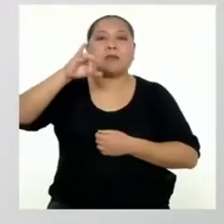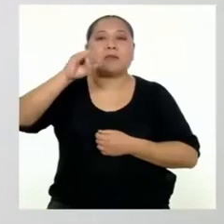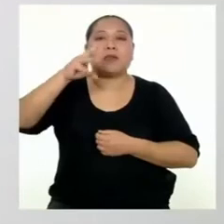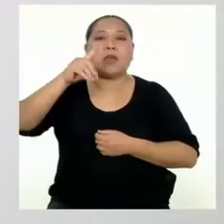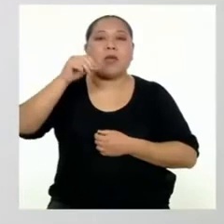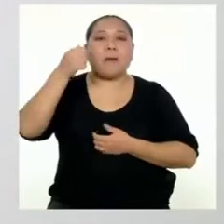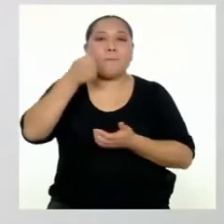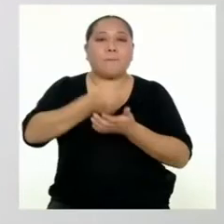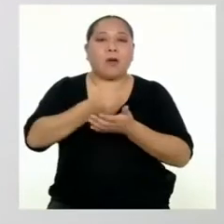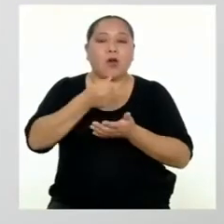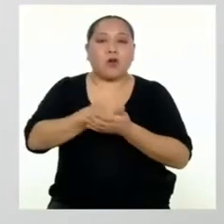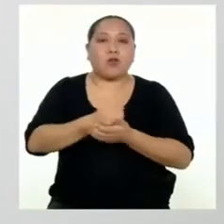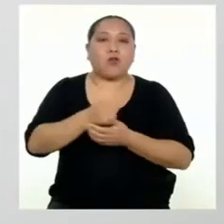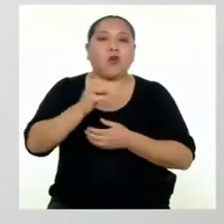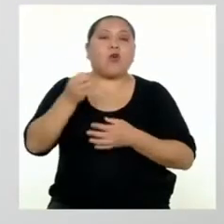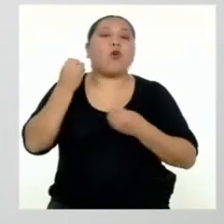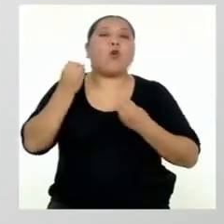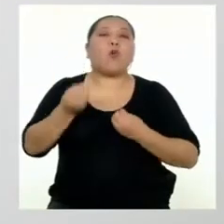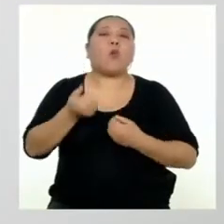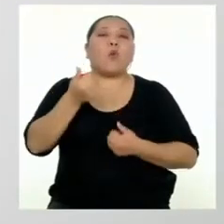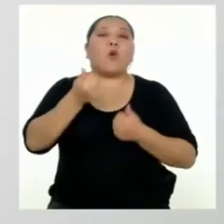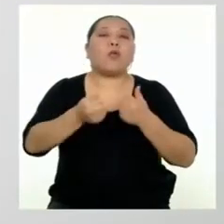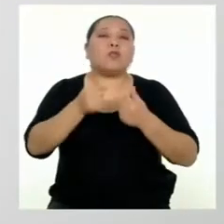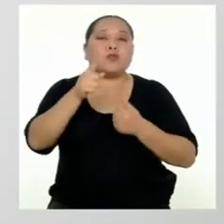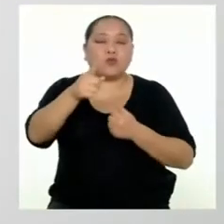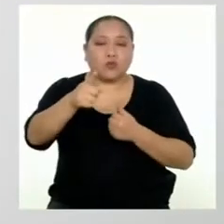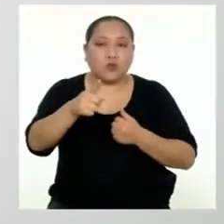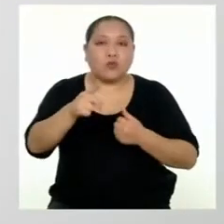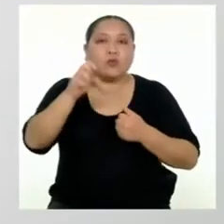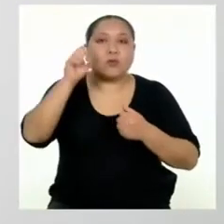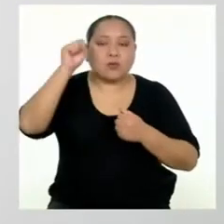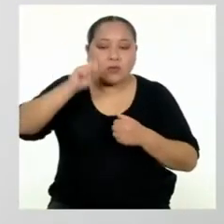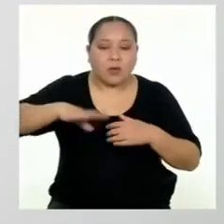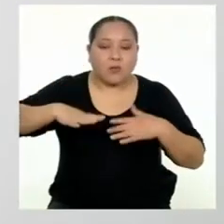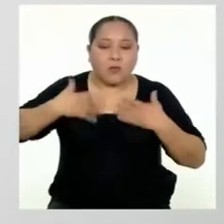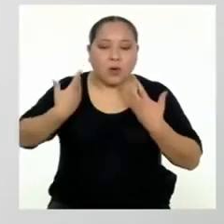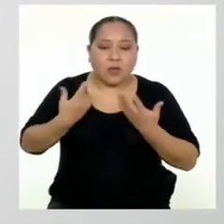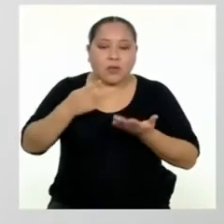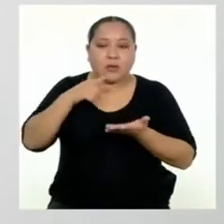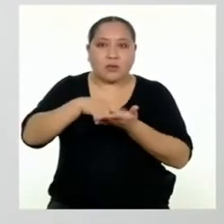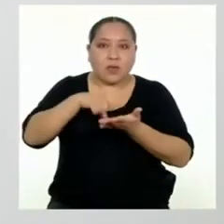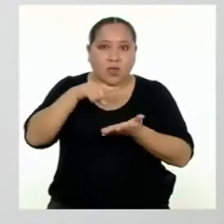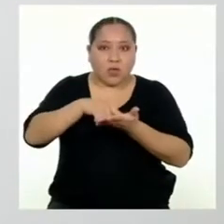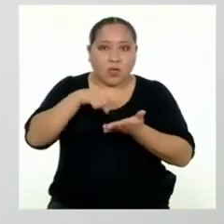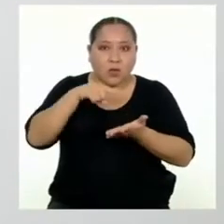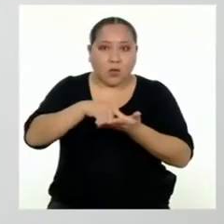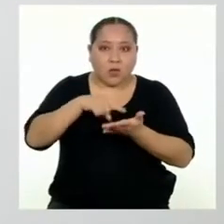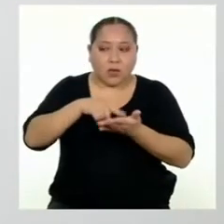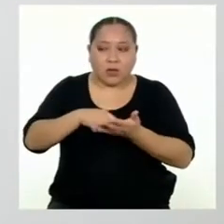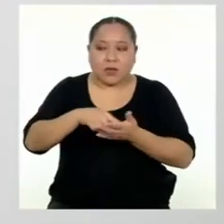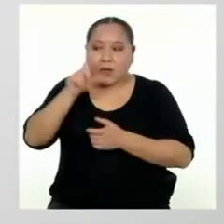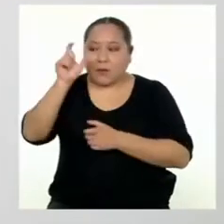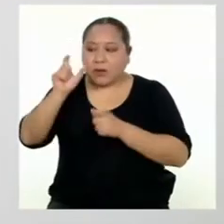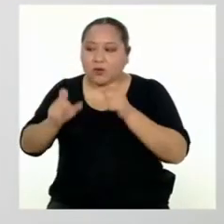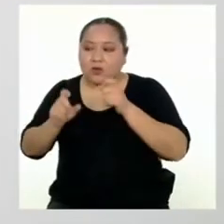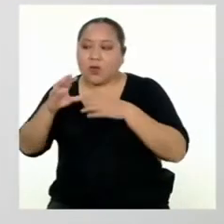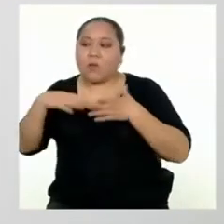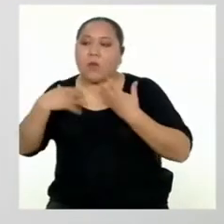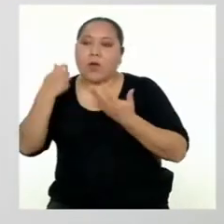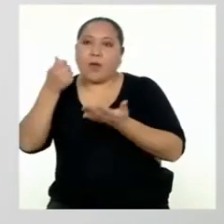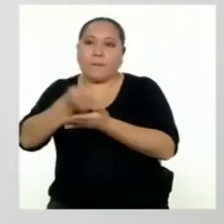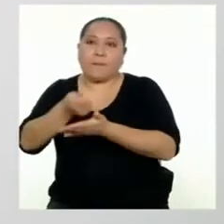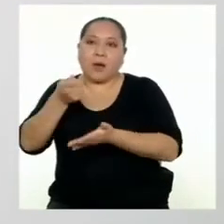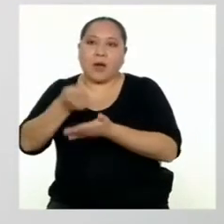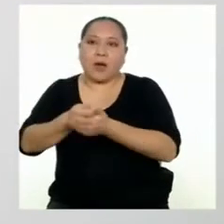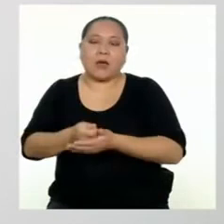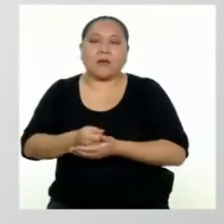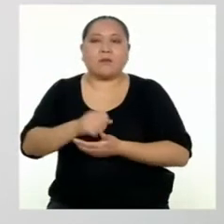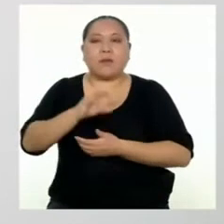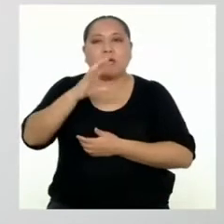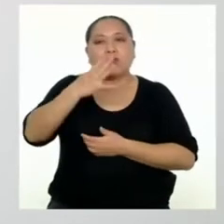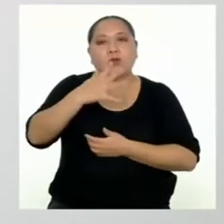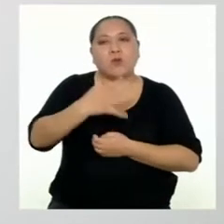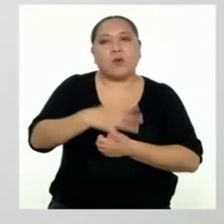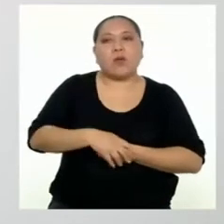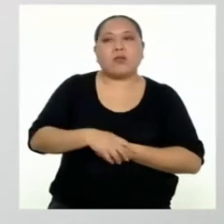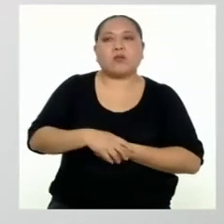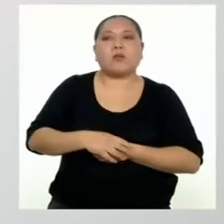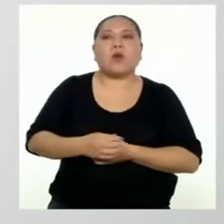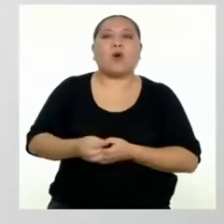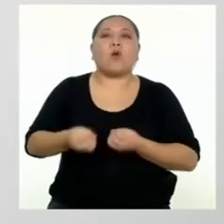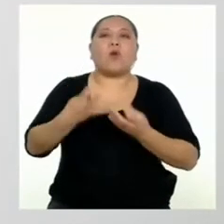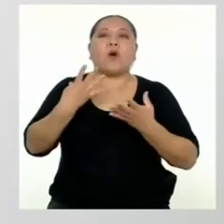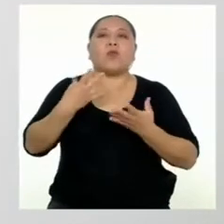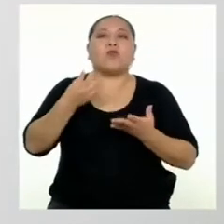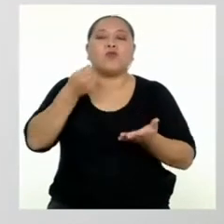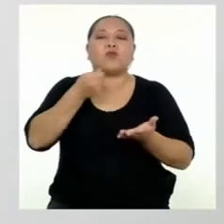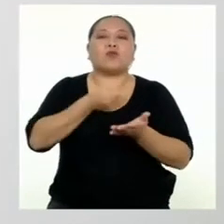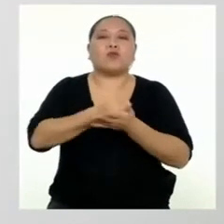consiste en las posibilidades de endeudamiento que tenemos las personas. Se calcula en función